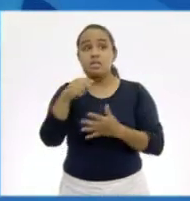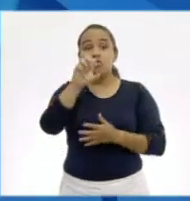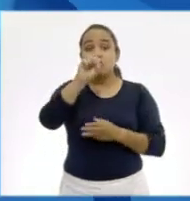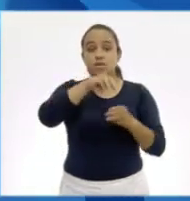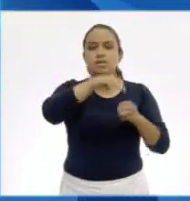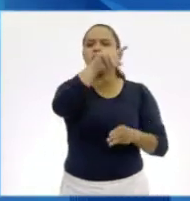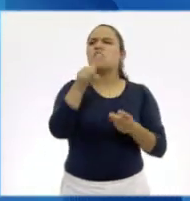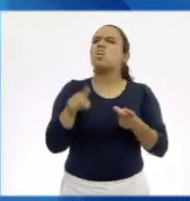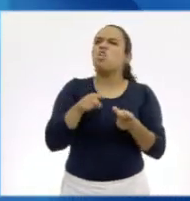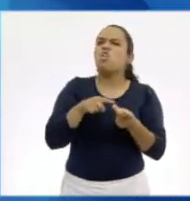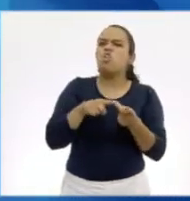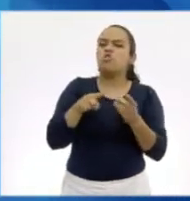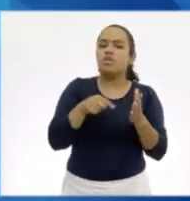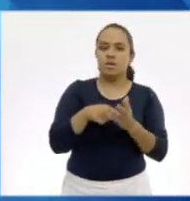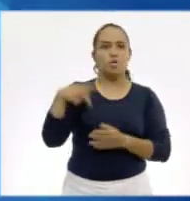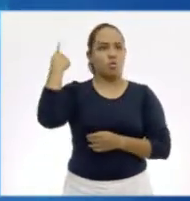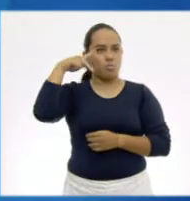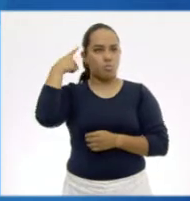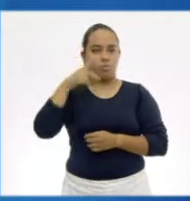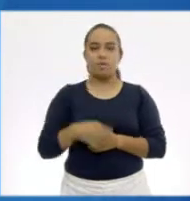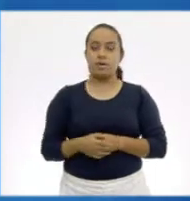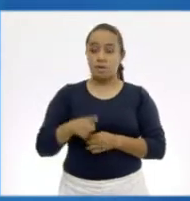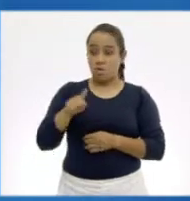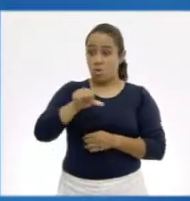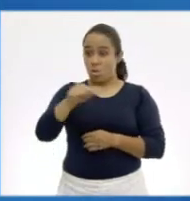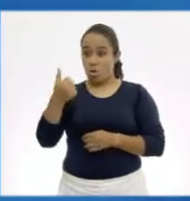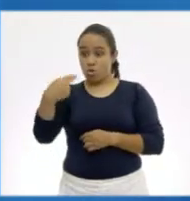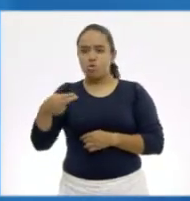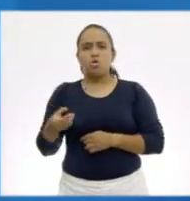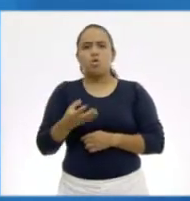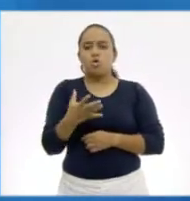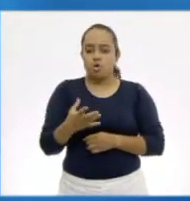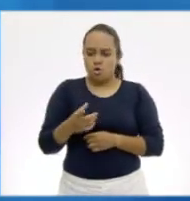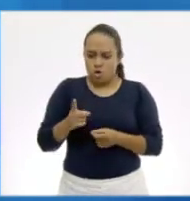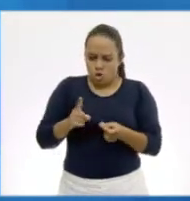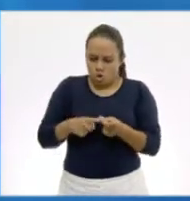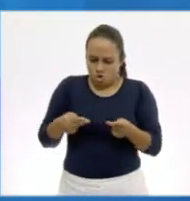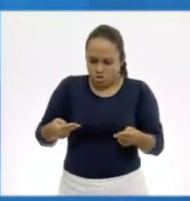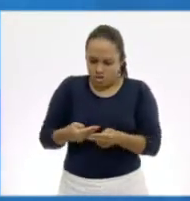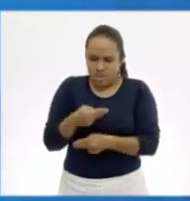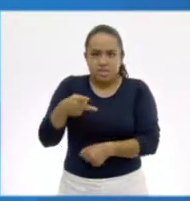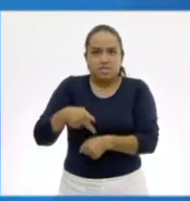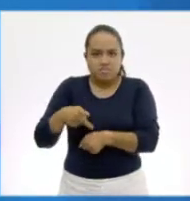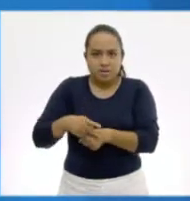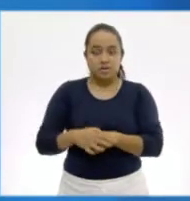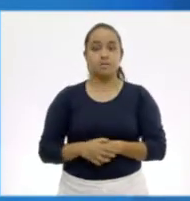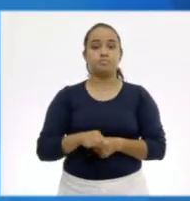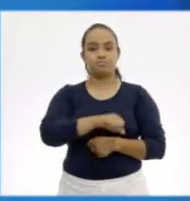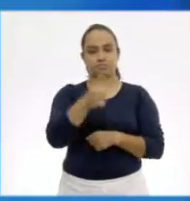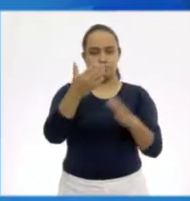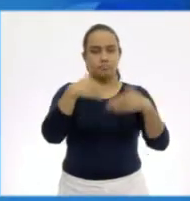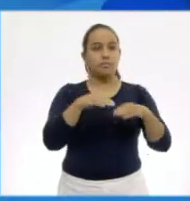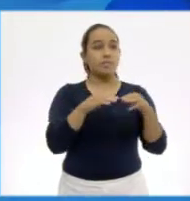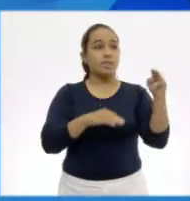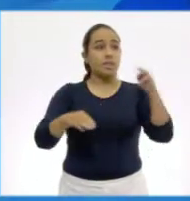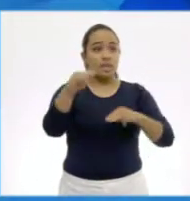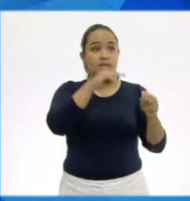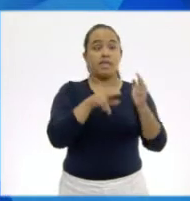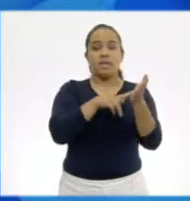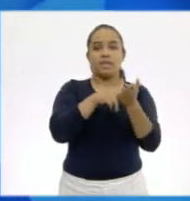se encuentra en Puebla. Donde nacen las piedras, es Donde nacen las piedras. El siguiente, Sierra Negra, con 4